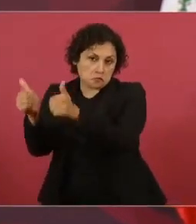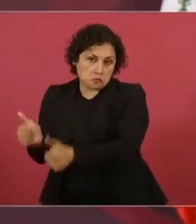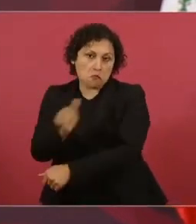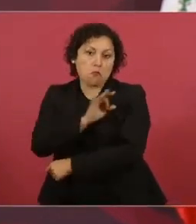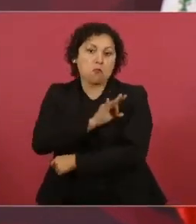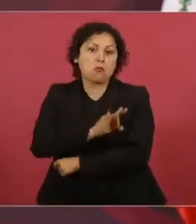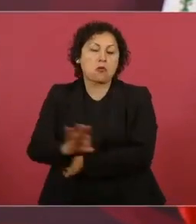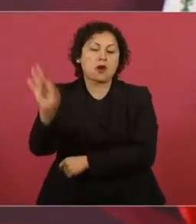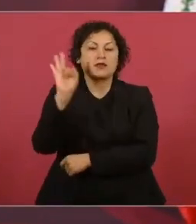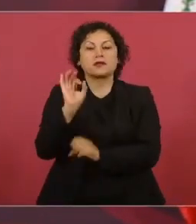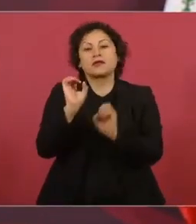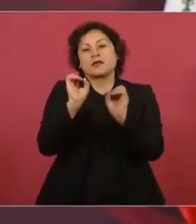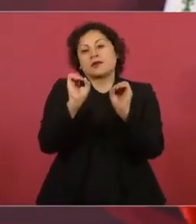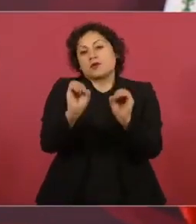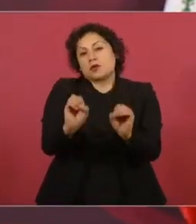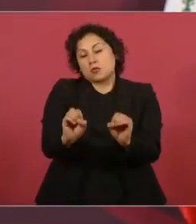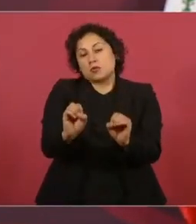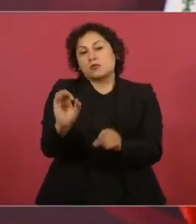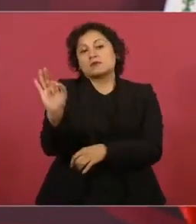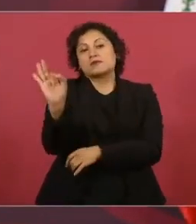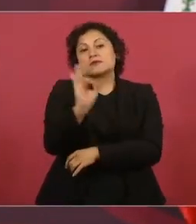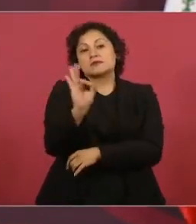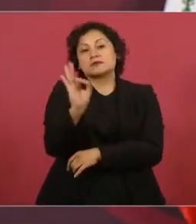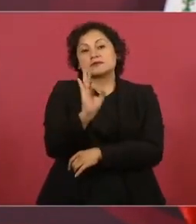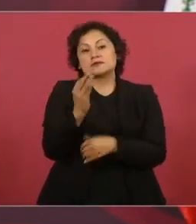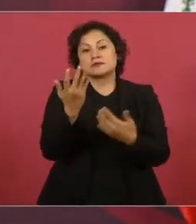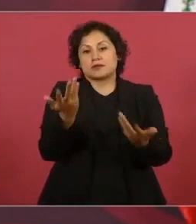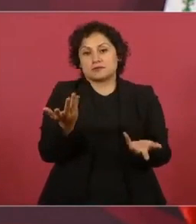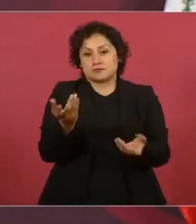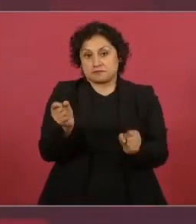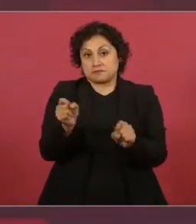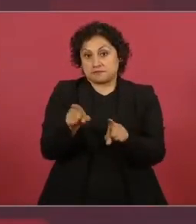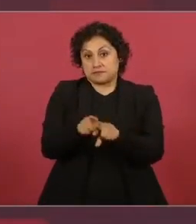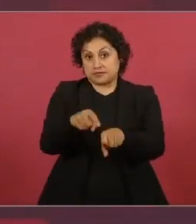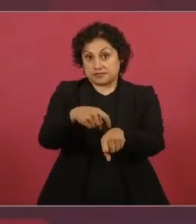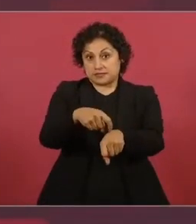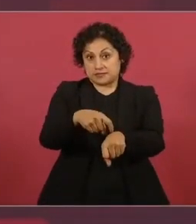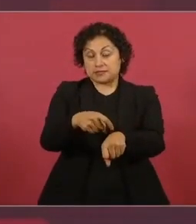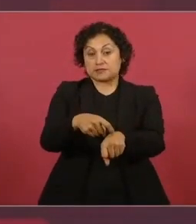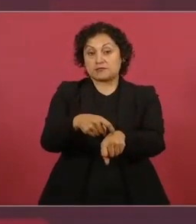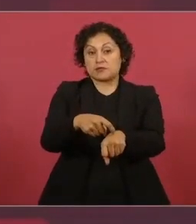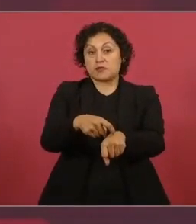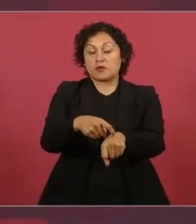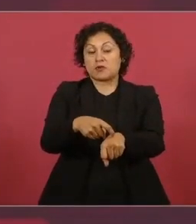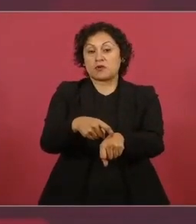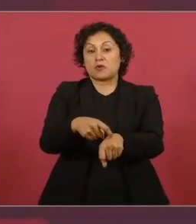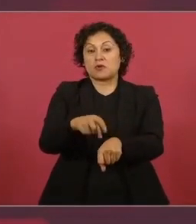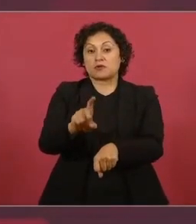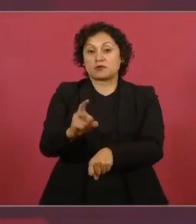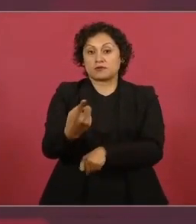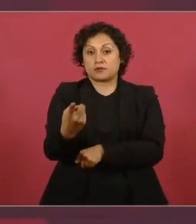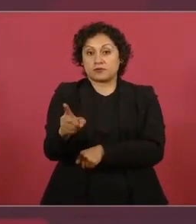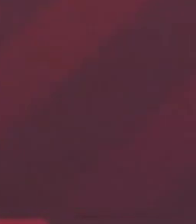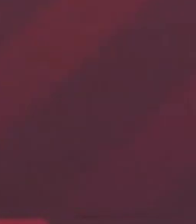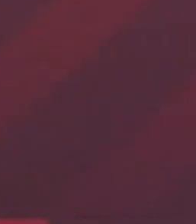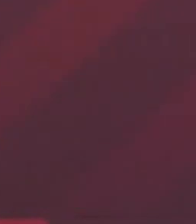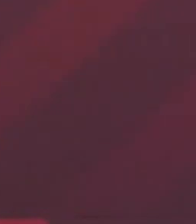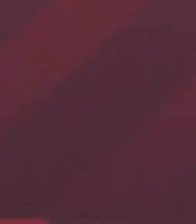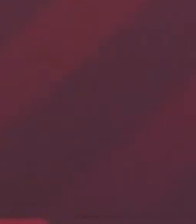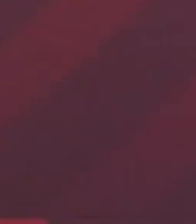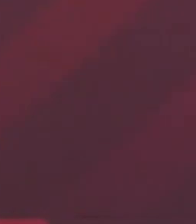que lleguen ese mismo día a la Ciudad de México